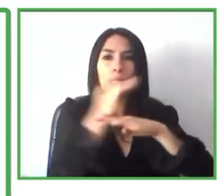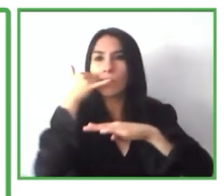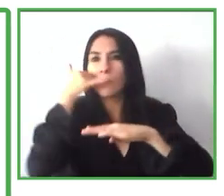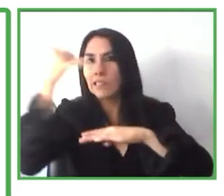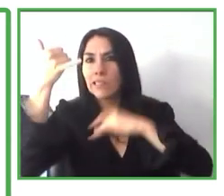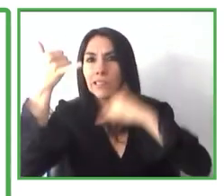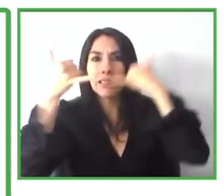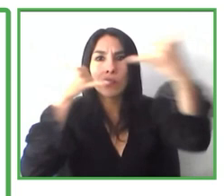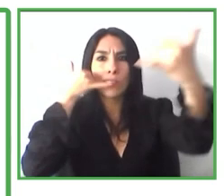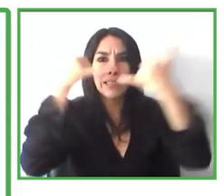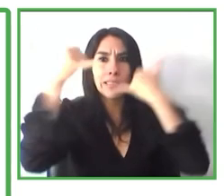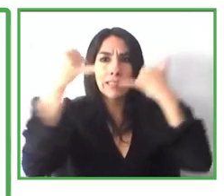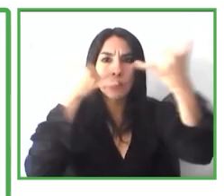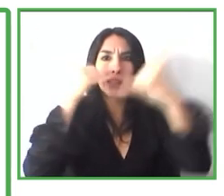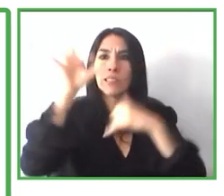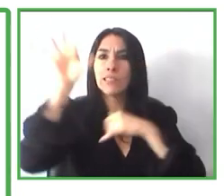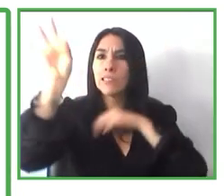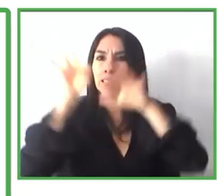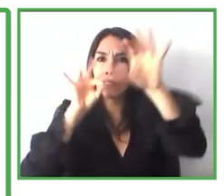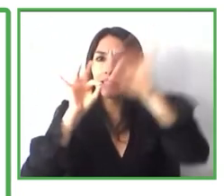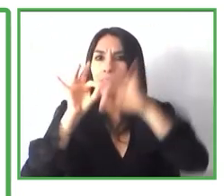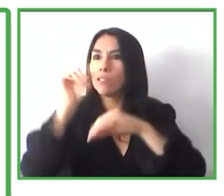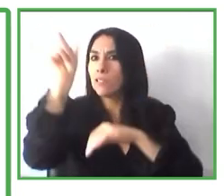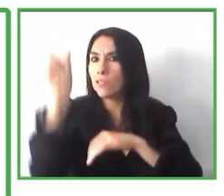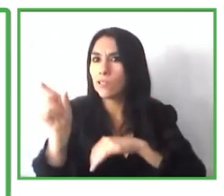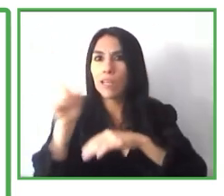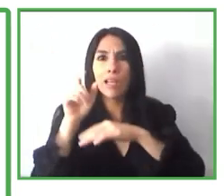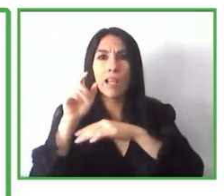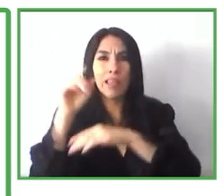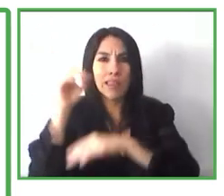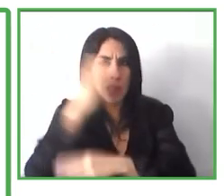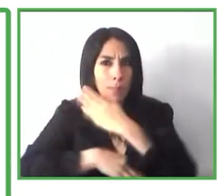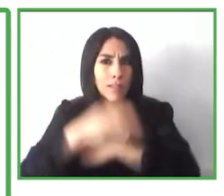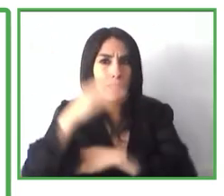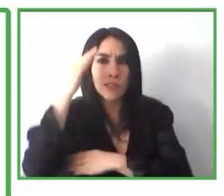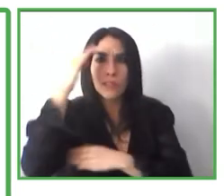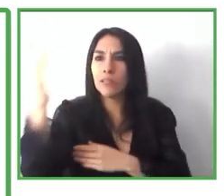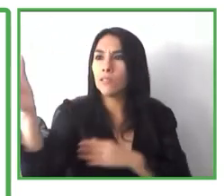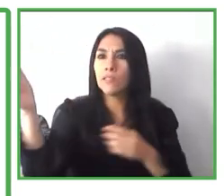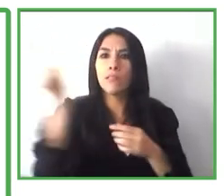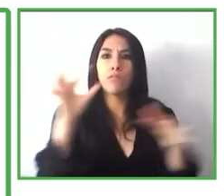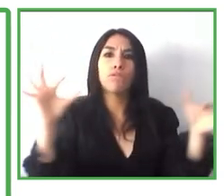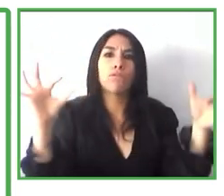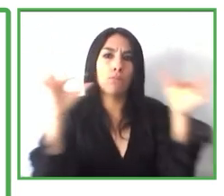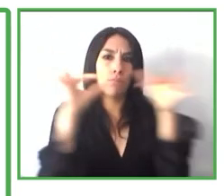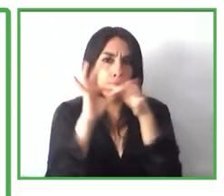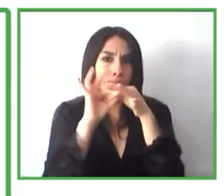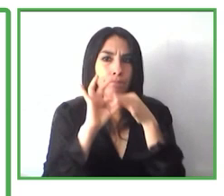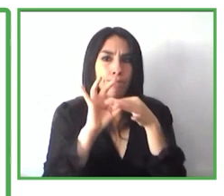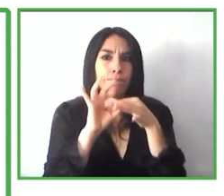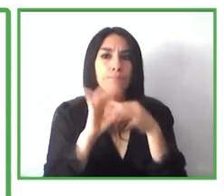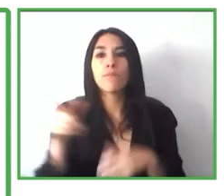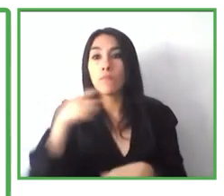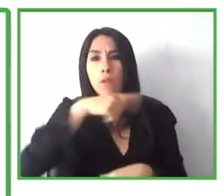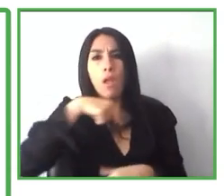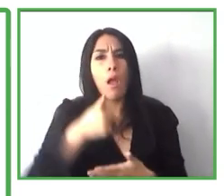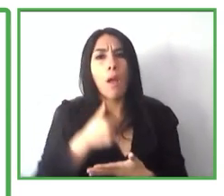a todos nosotros. ¿En qué podemos ayudar a los empleadores? Podemos ayudar a asignar